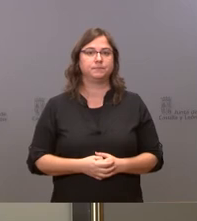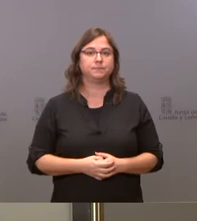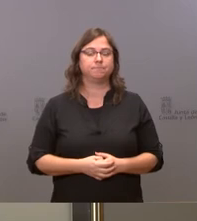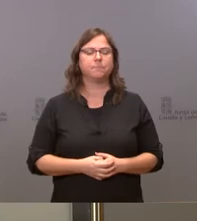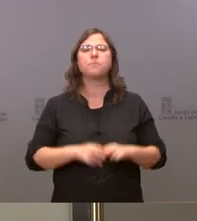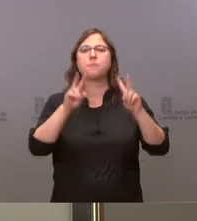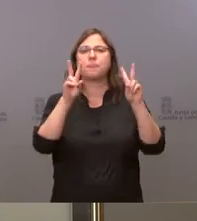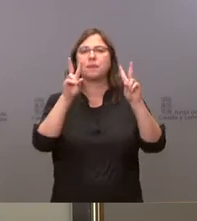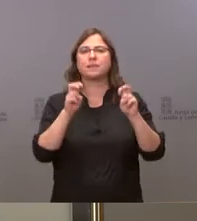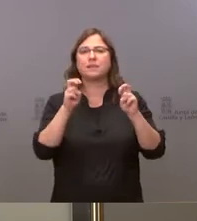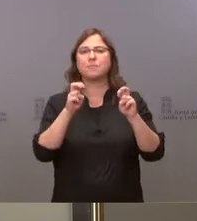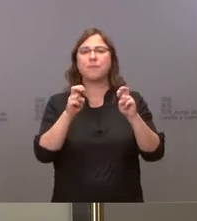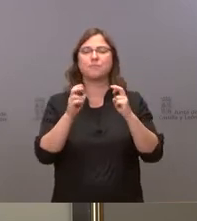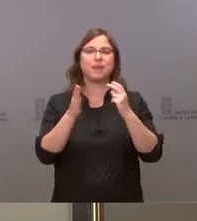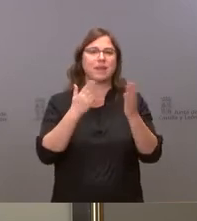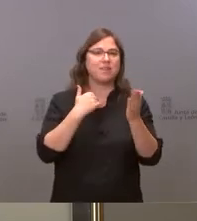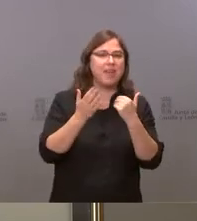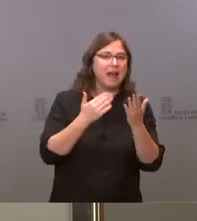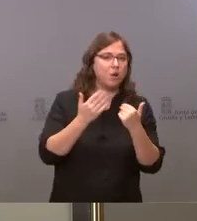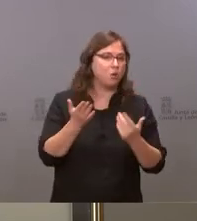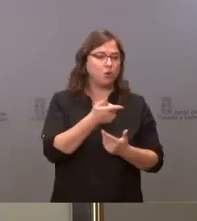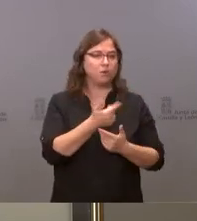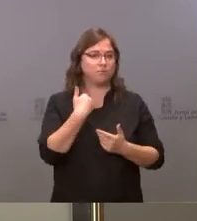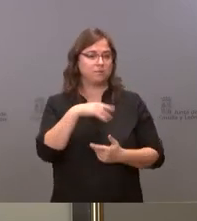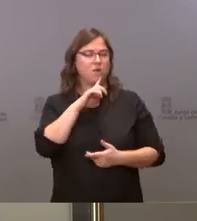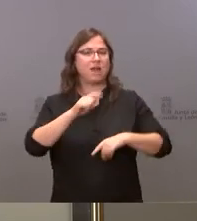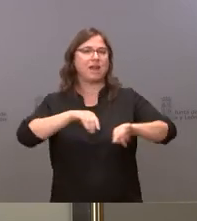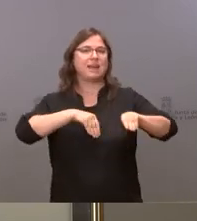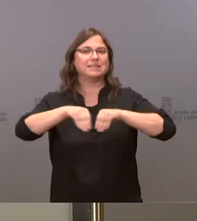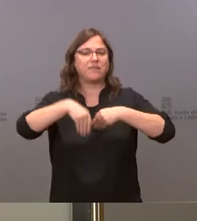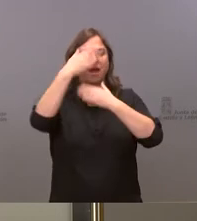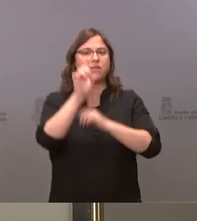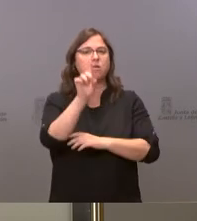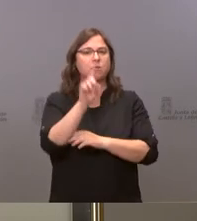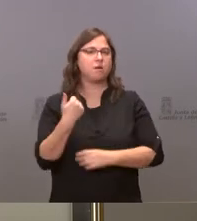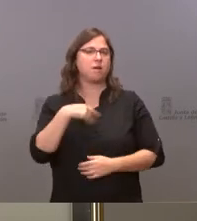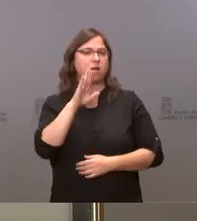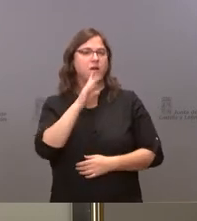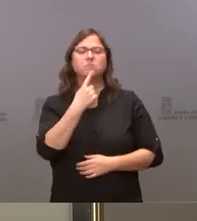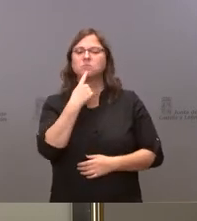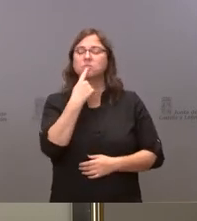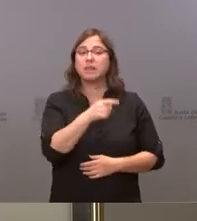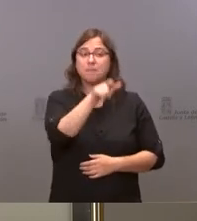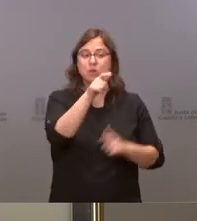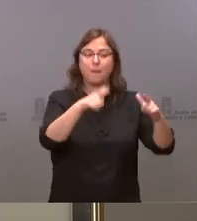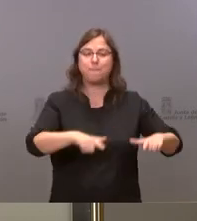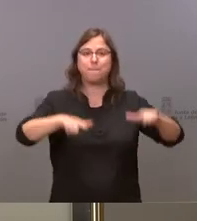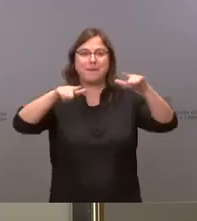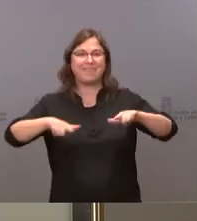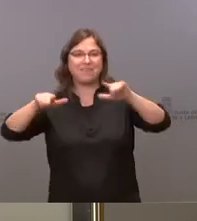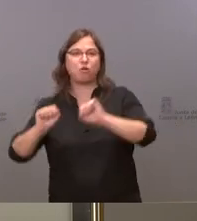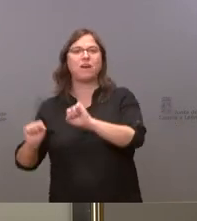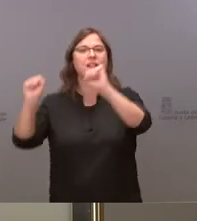sobre el diálogo al que ha habido la elaboración de la estrategia de atención primaria que le dice que le diría a las plataformas en defensa de la